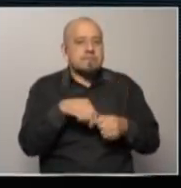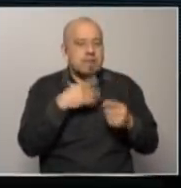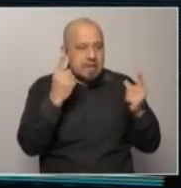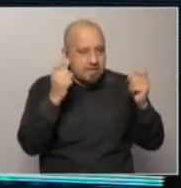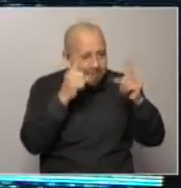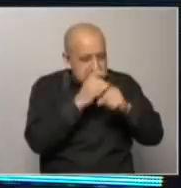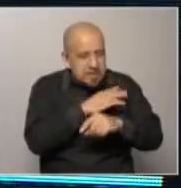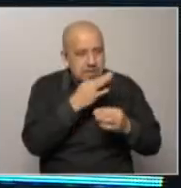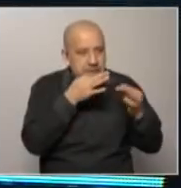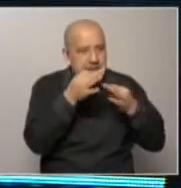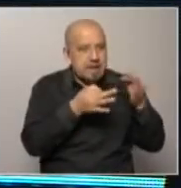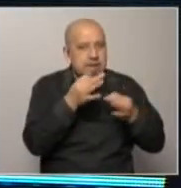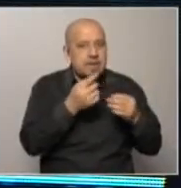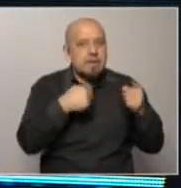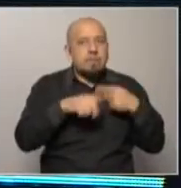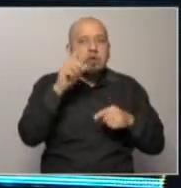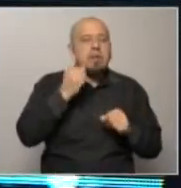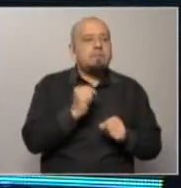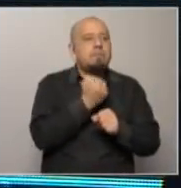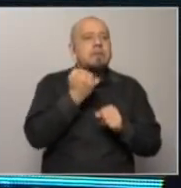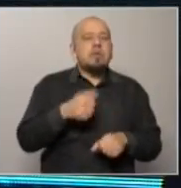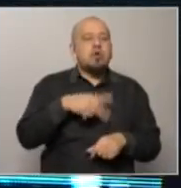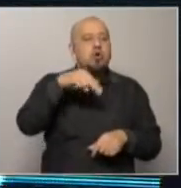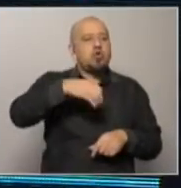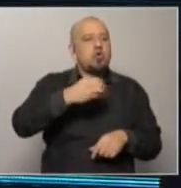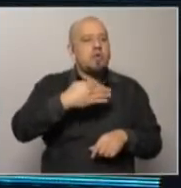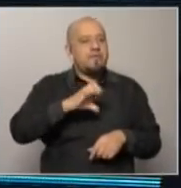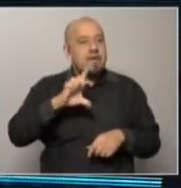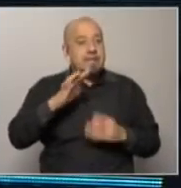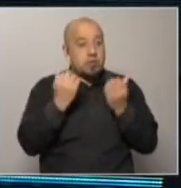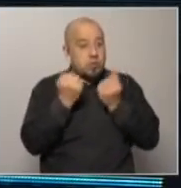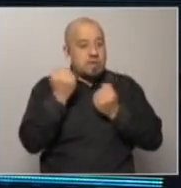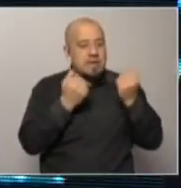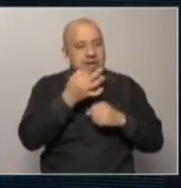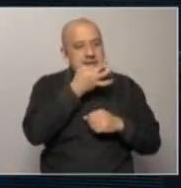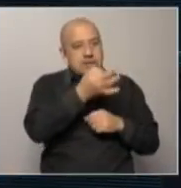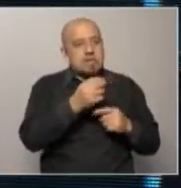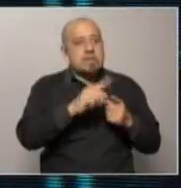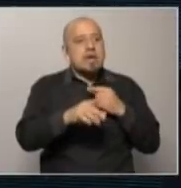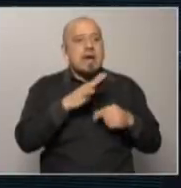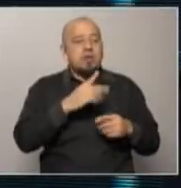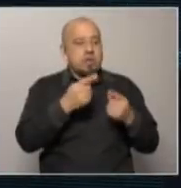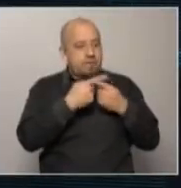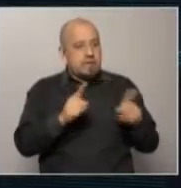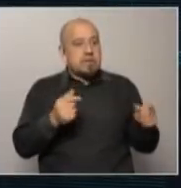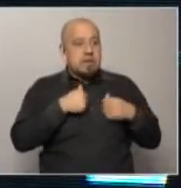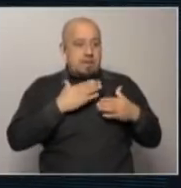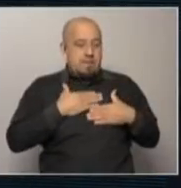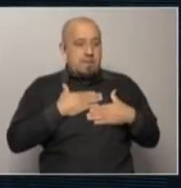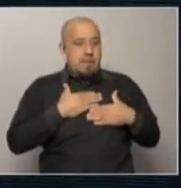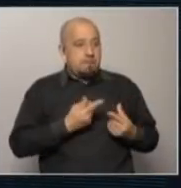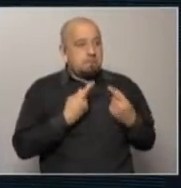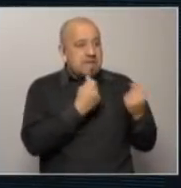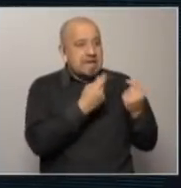difícil de explicar pero hay algo que el premio Nobel de Economía Paul Krugman siempre pone como ejemplo en una economía a diferencia de una familia mi gasto es tu ingreso